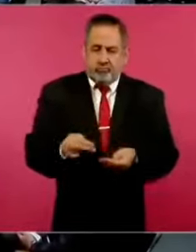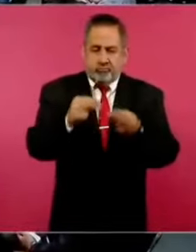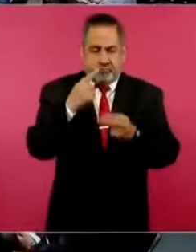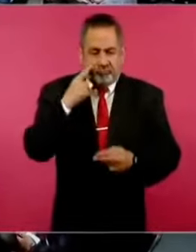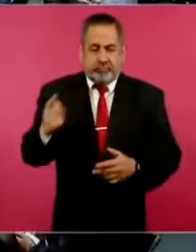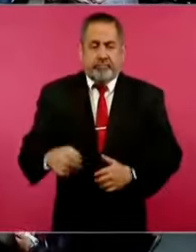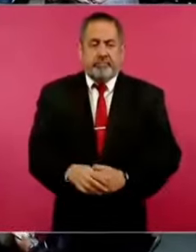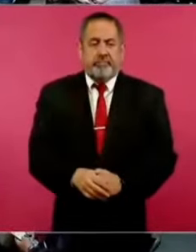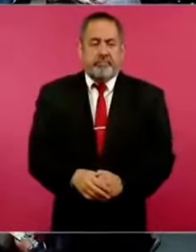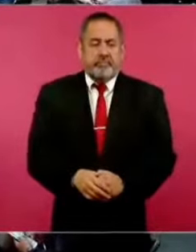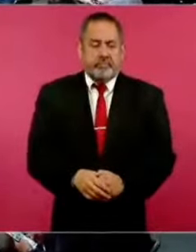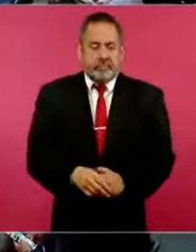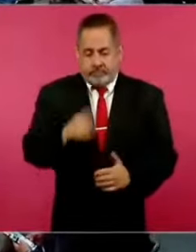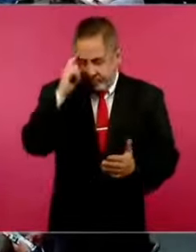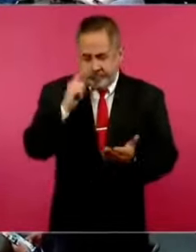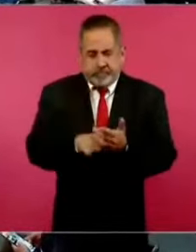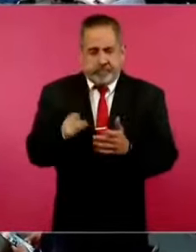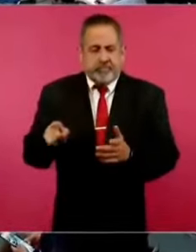Creo que fue aquí.